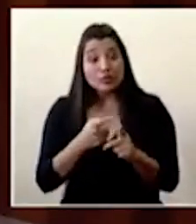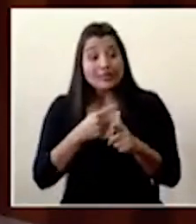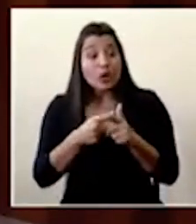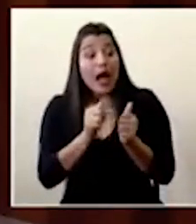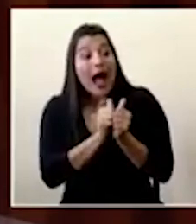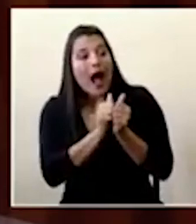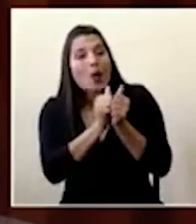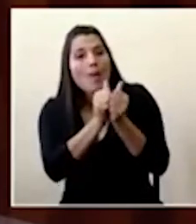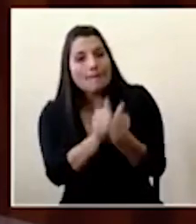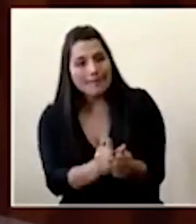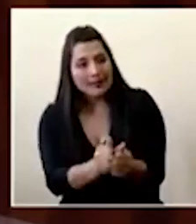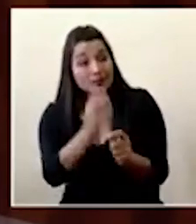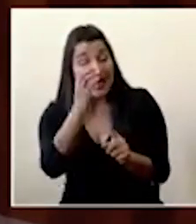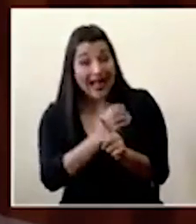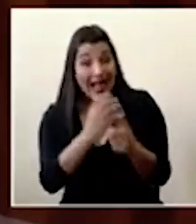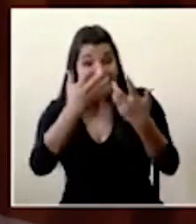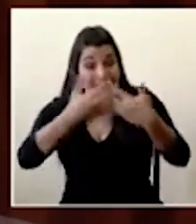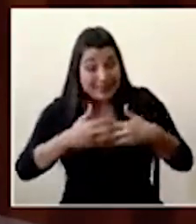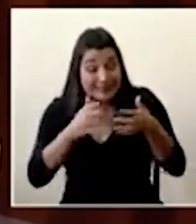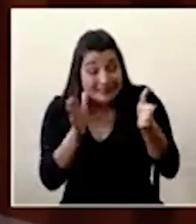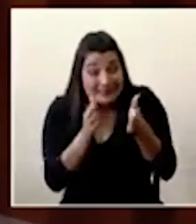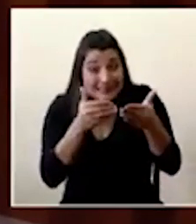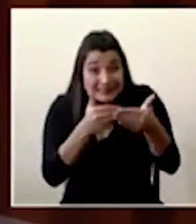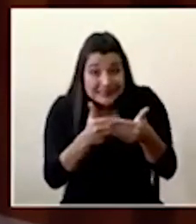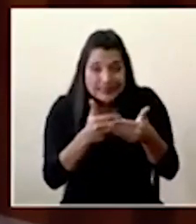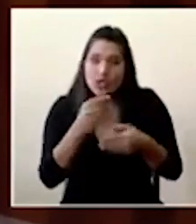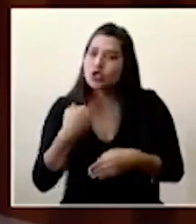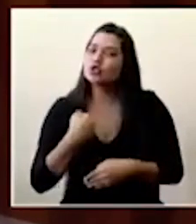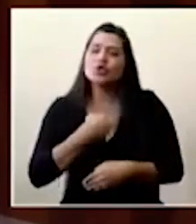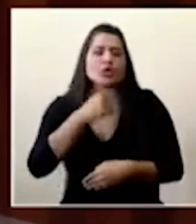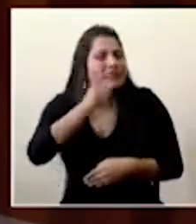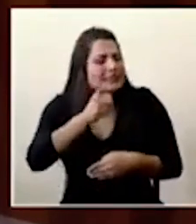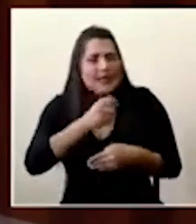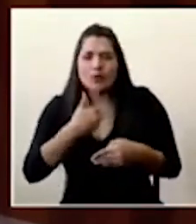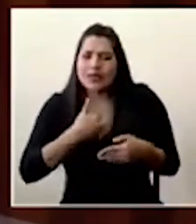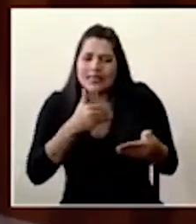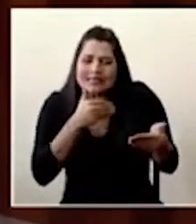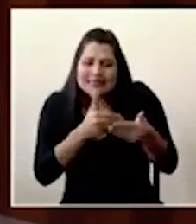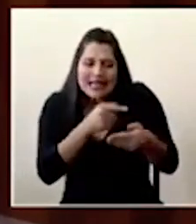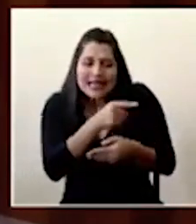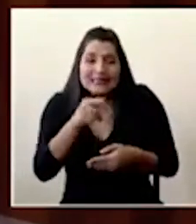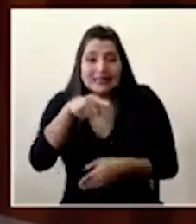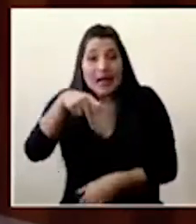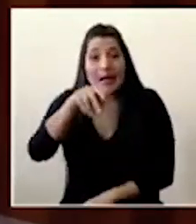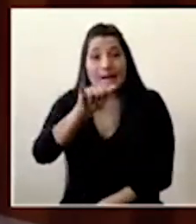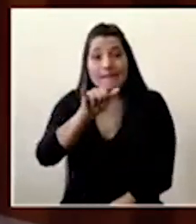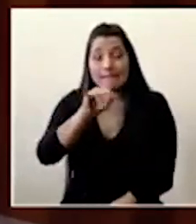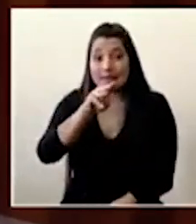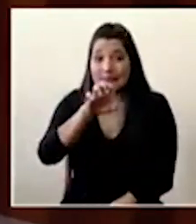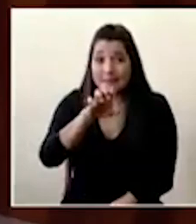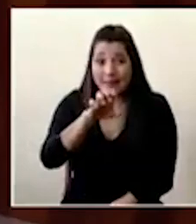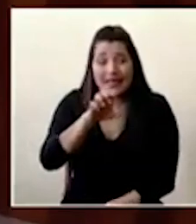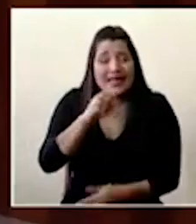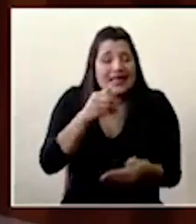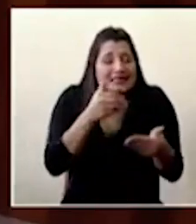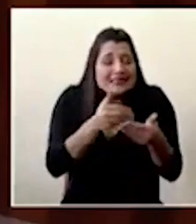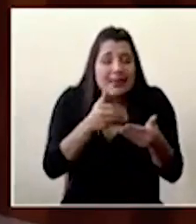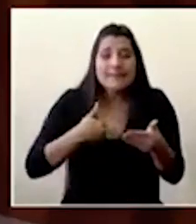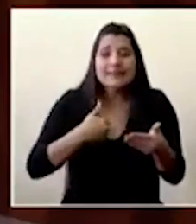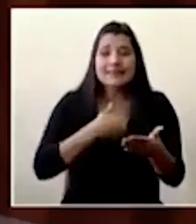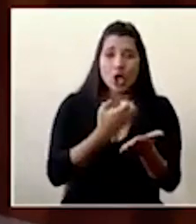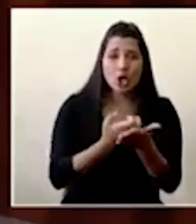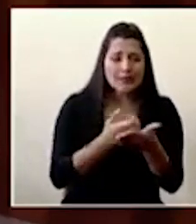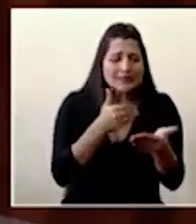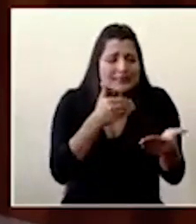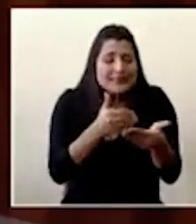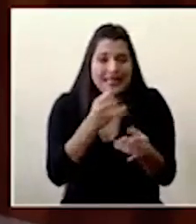que la PYME necesita. Necesitamos las PYME de cerca, realmente las necesitamos muy cerca del Ministerio de Economía, muy cerca de las instituciones